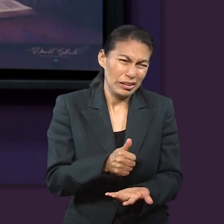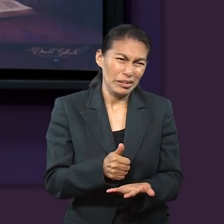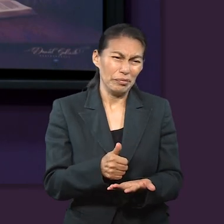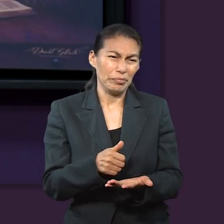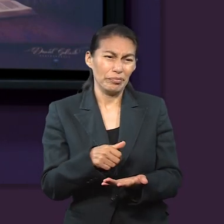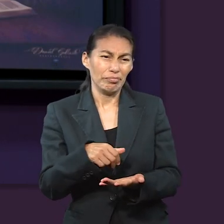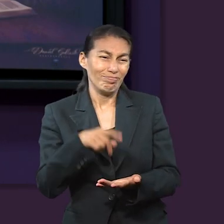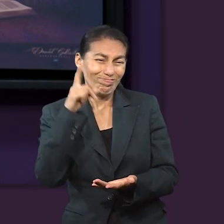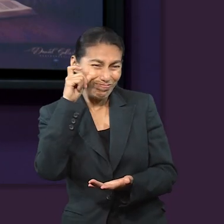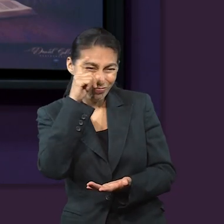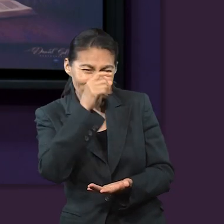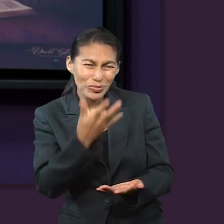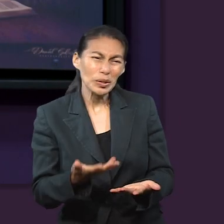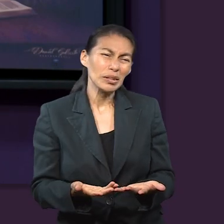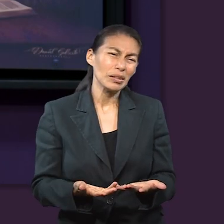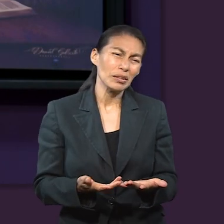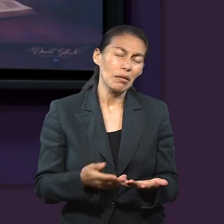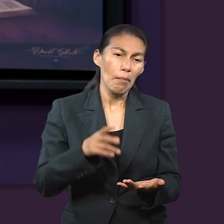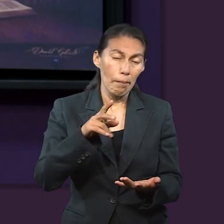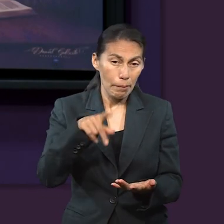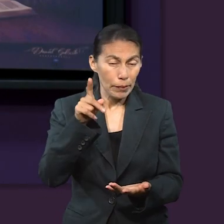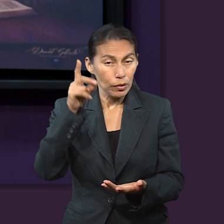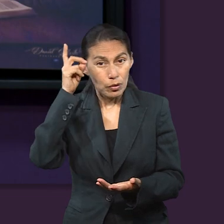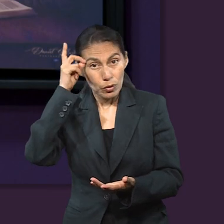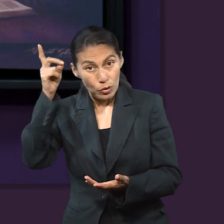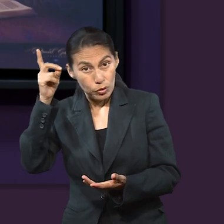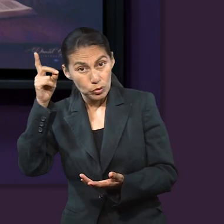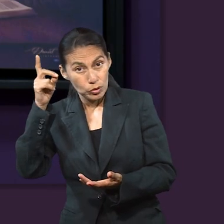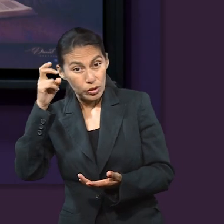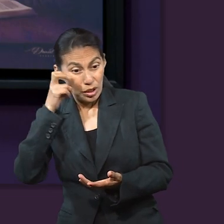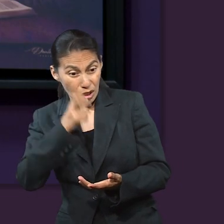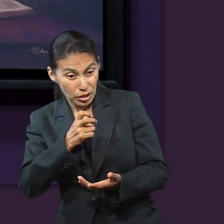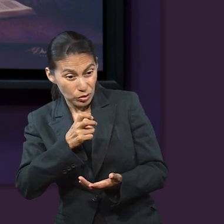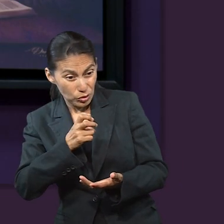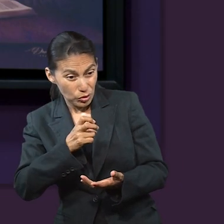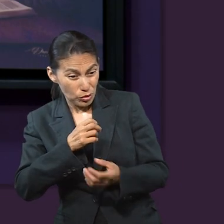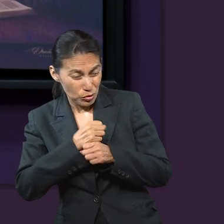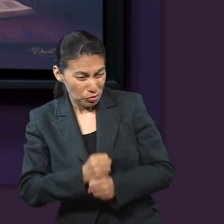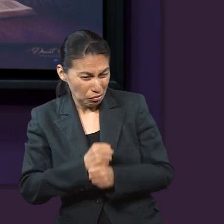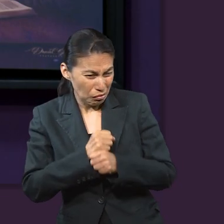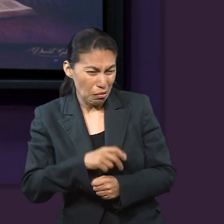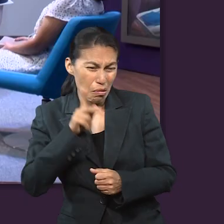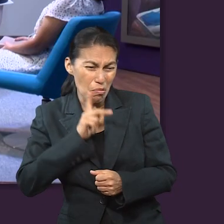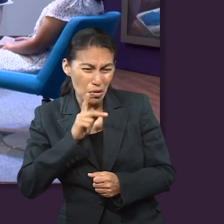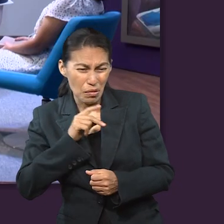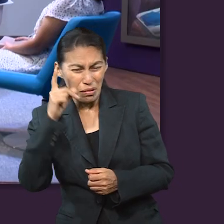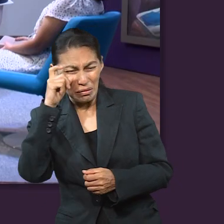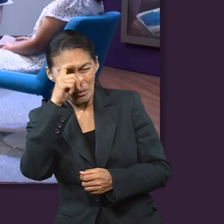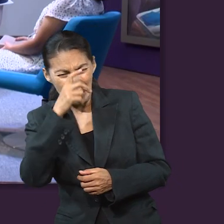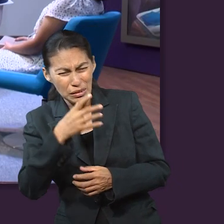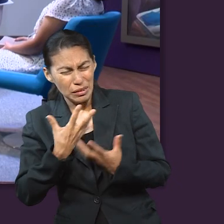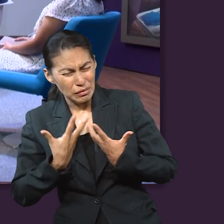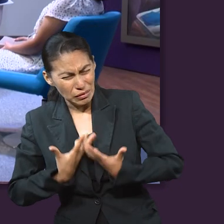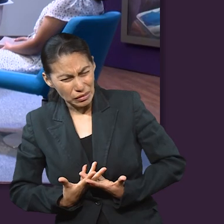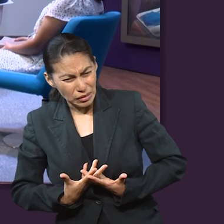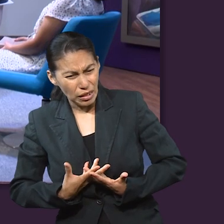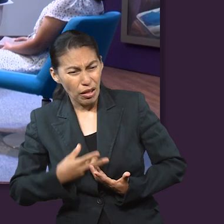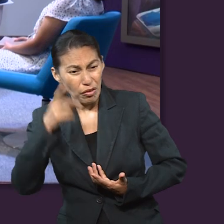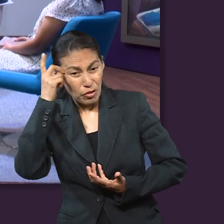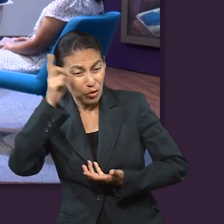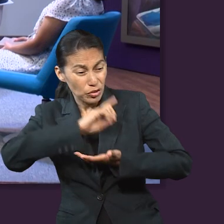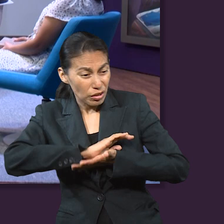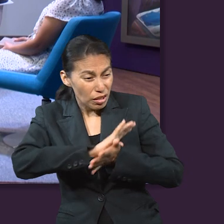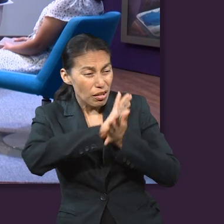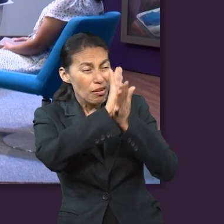por más que resulte difícil entender lo que está sucediendo, Dios puede usar esa prueba